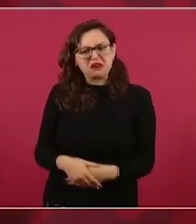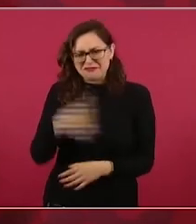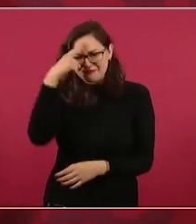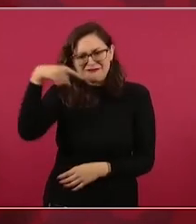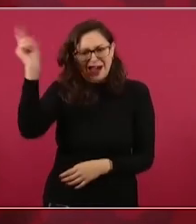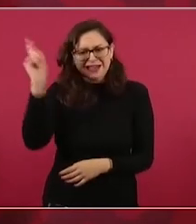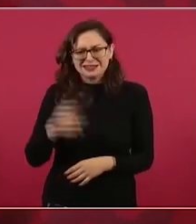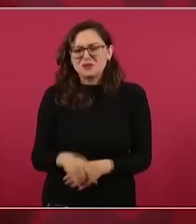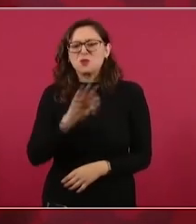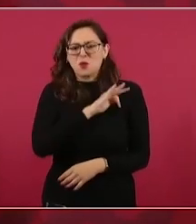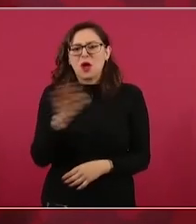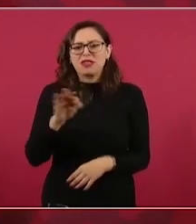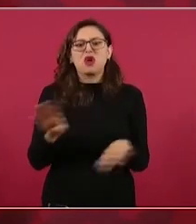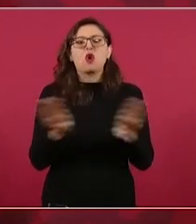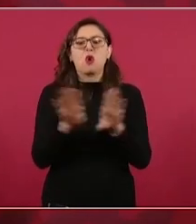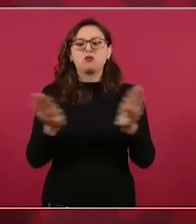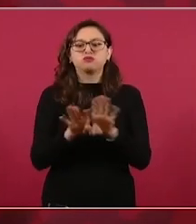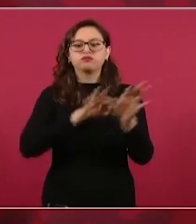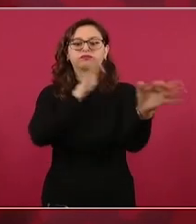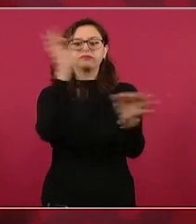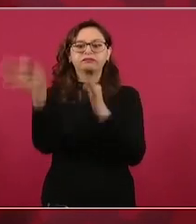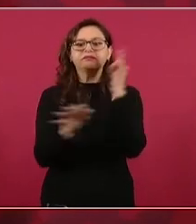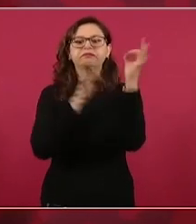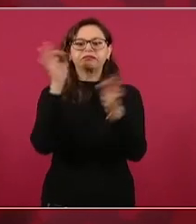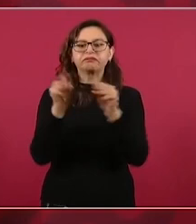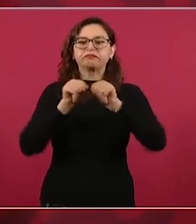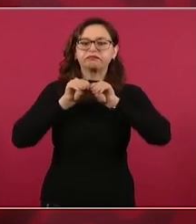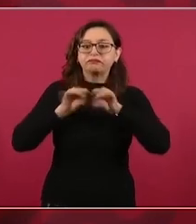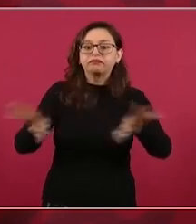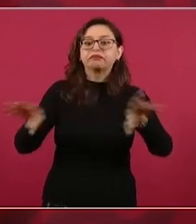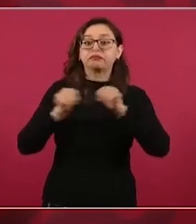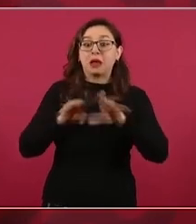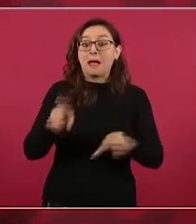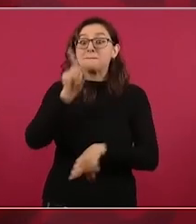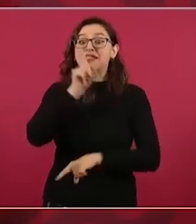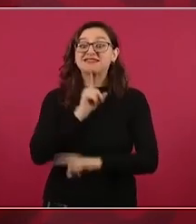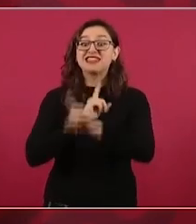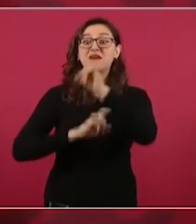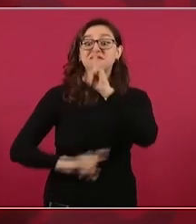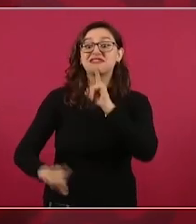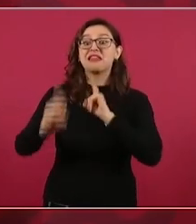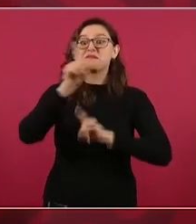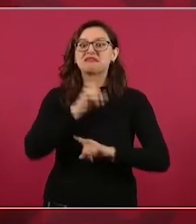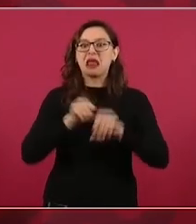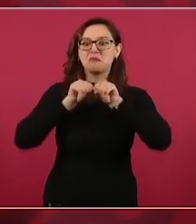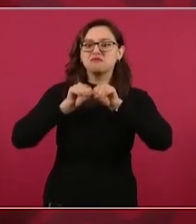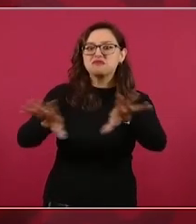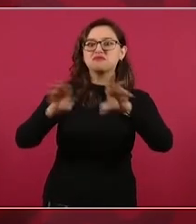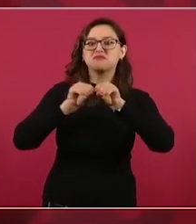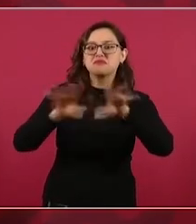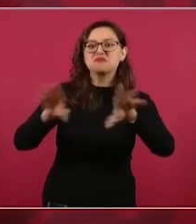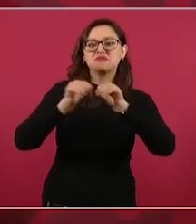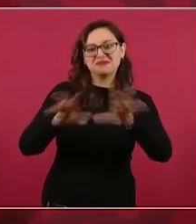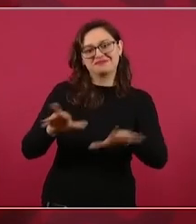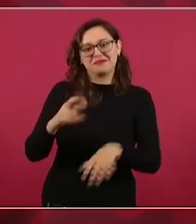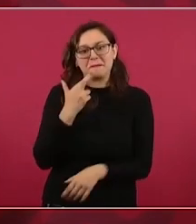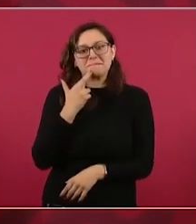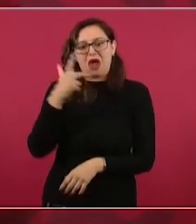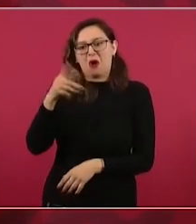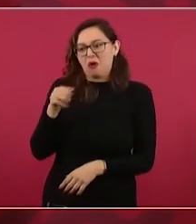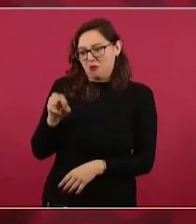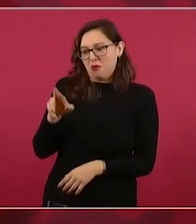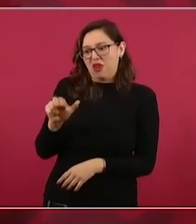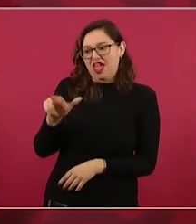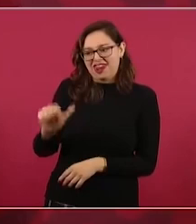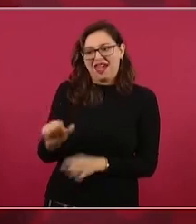con publicidad se gana con propaganda y mientras más mentiras des contra Morena mejor te va o